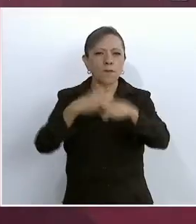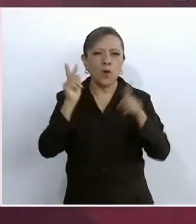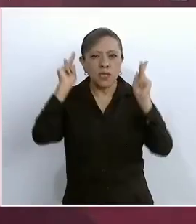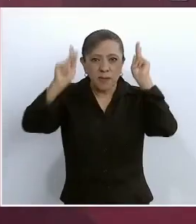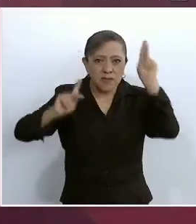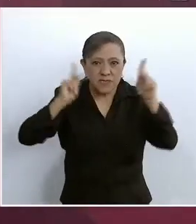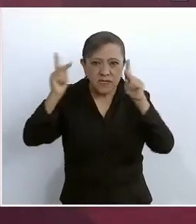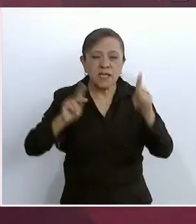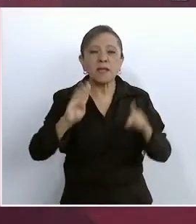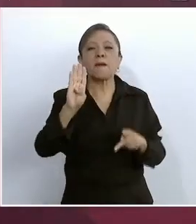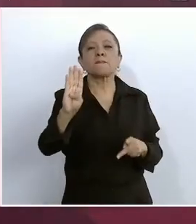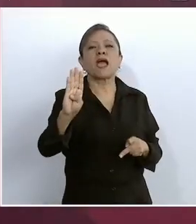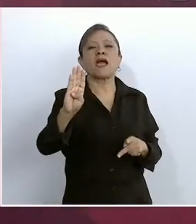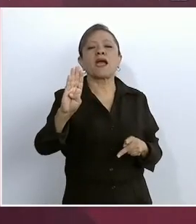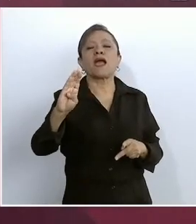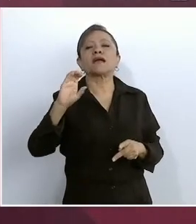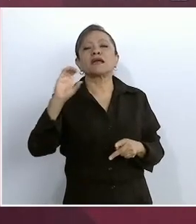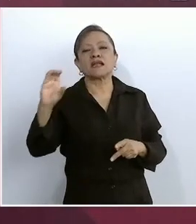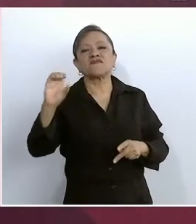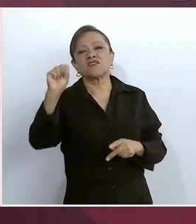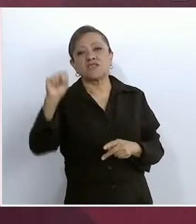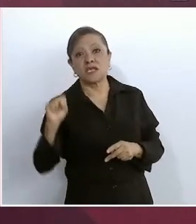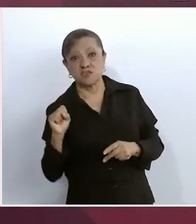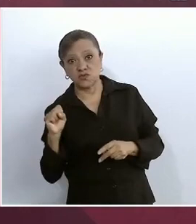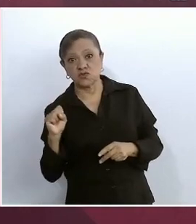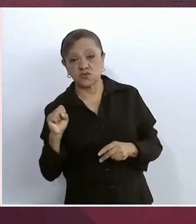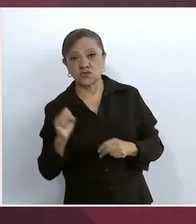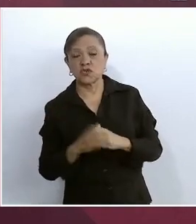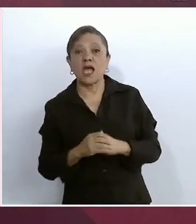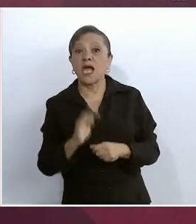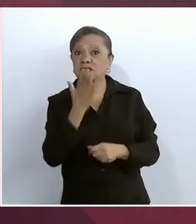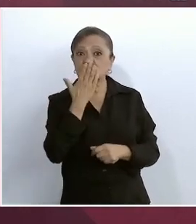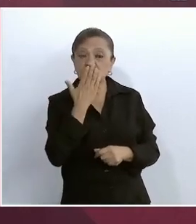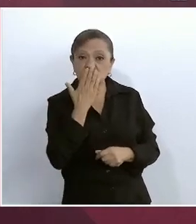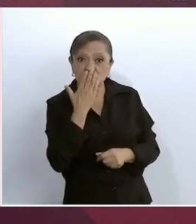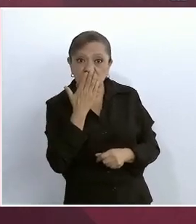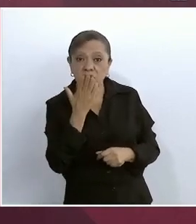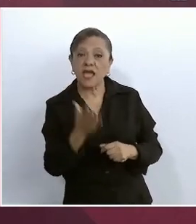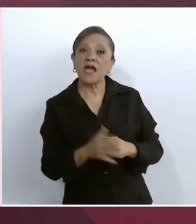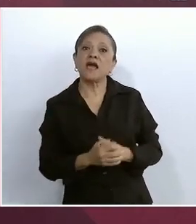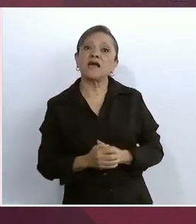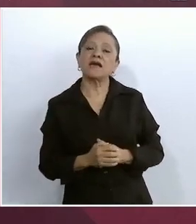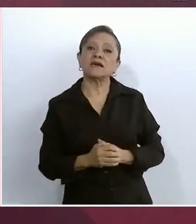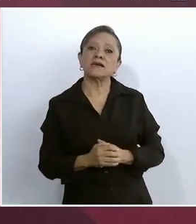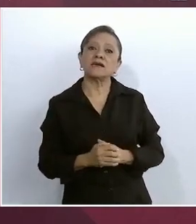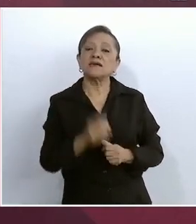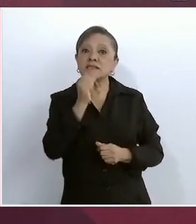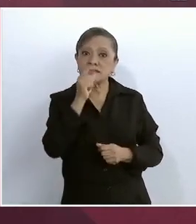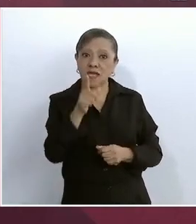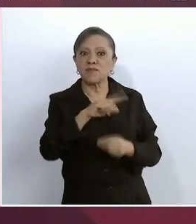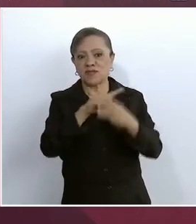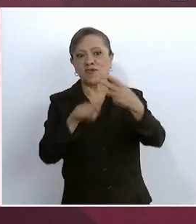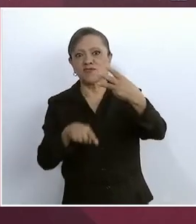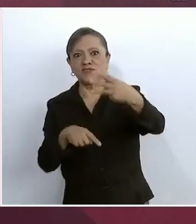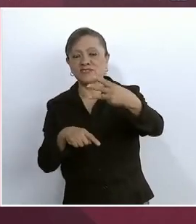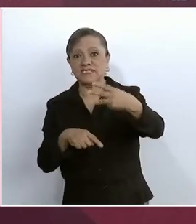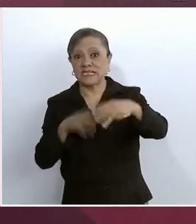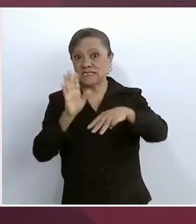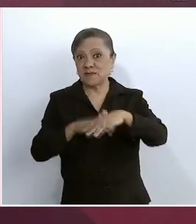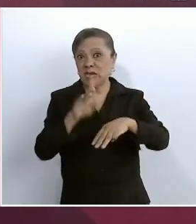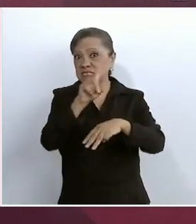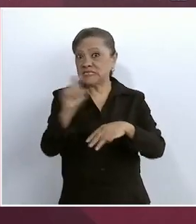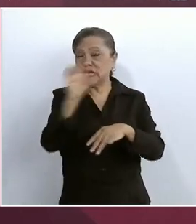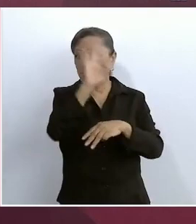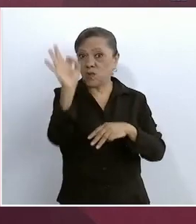Sur, a Sonora, a Sinaloa, también a dejar tres más al cien por ciento. Y así